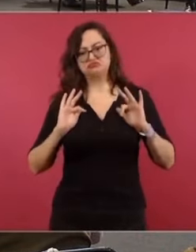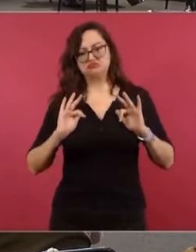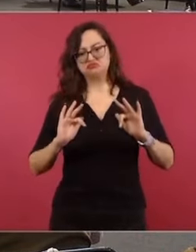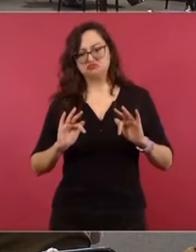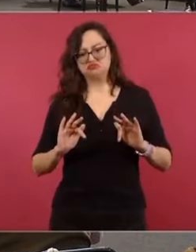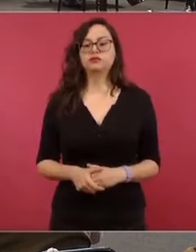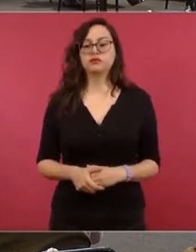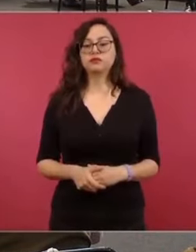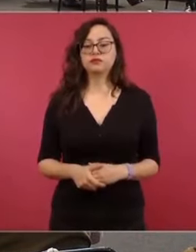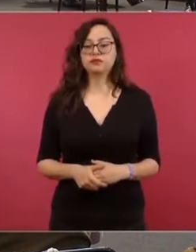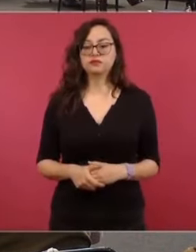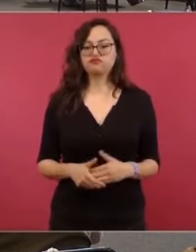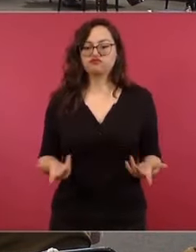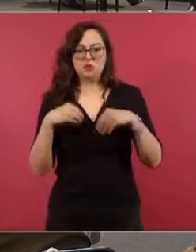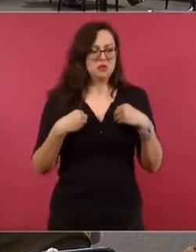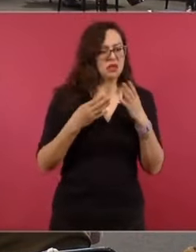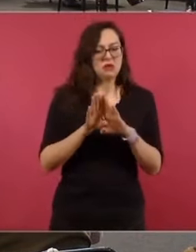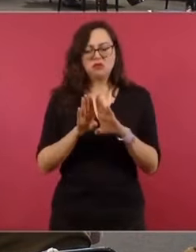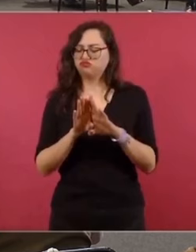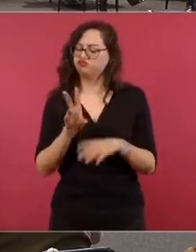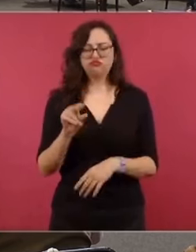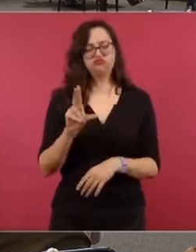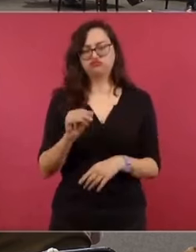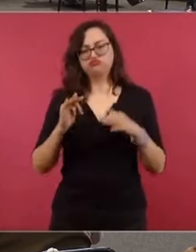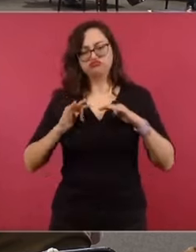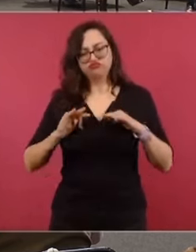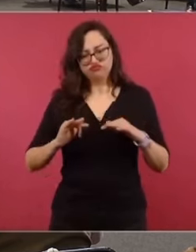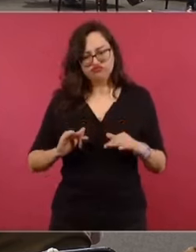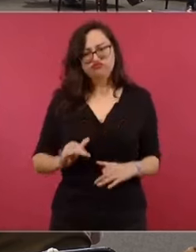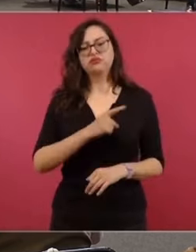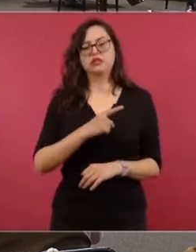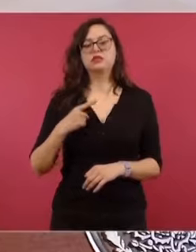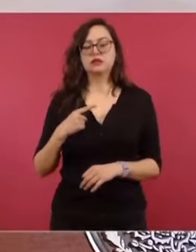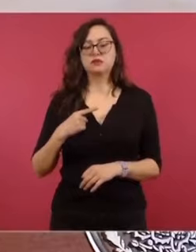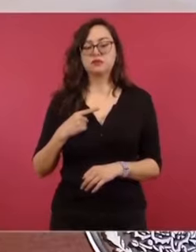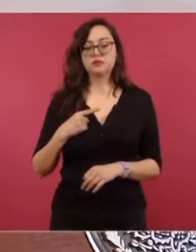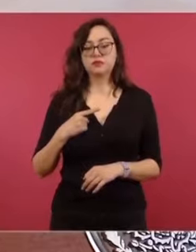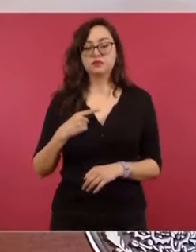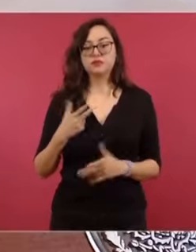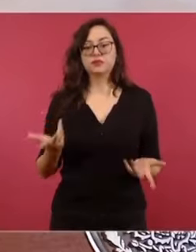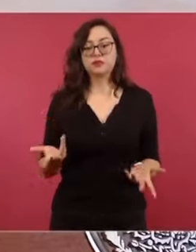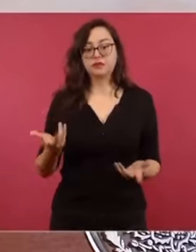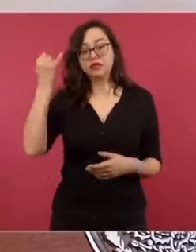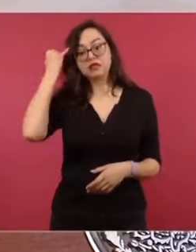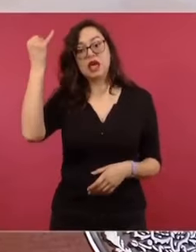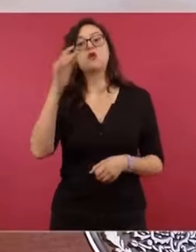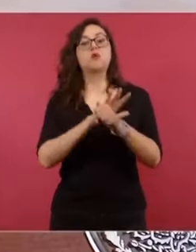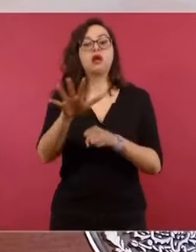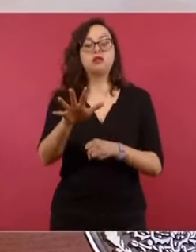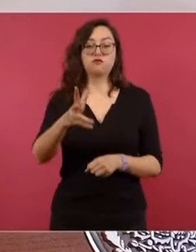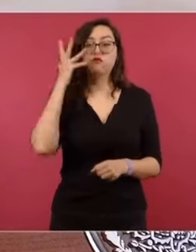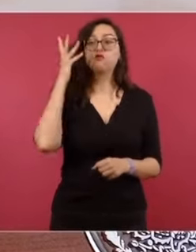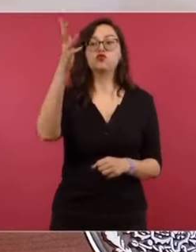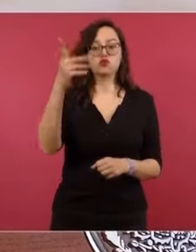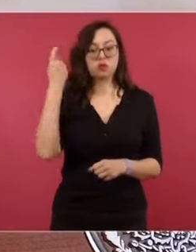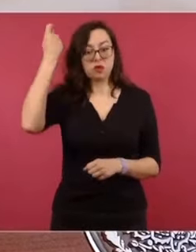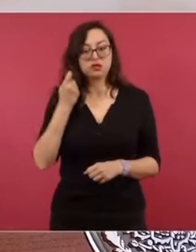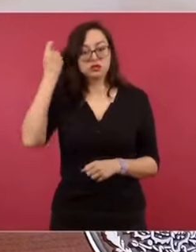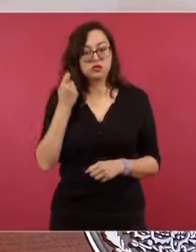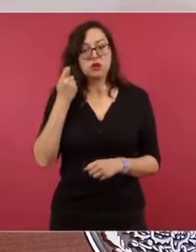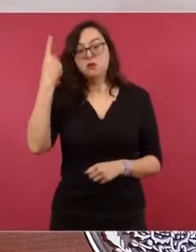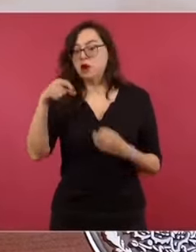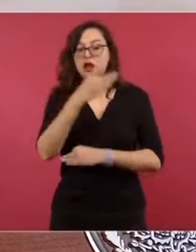mayor y de qué vamos a vivir. La idea es que la pensión universal se siga